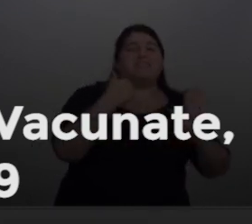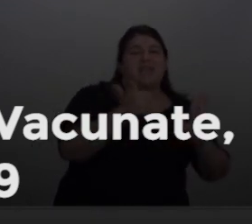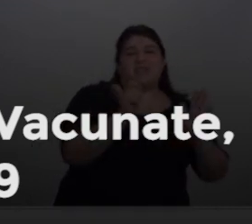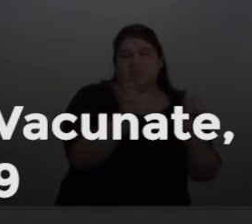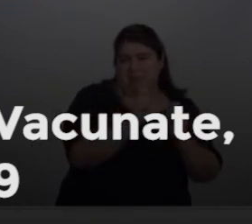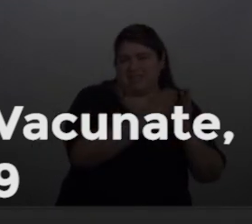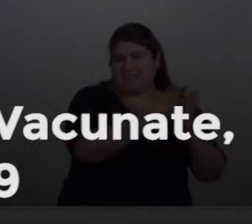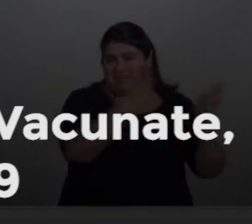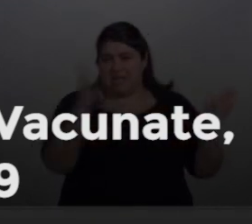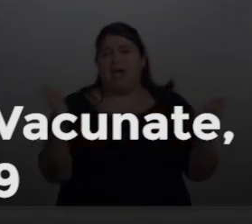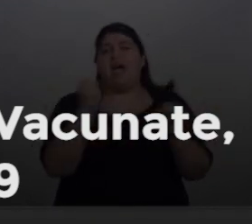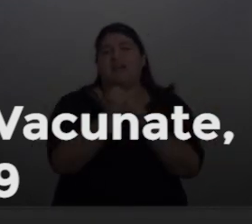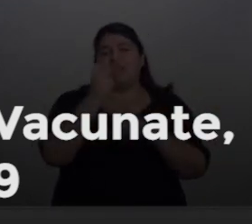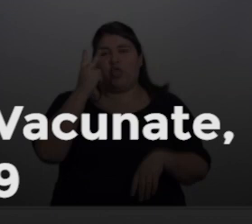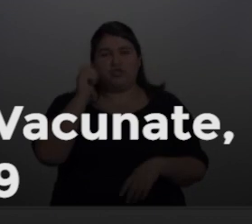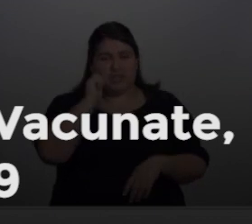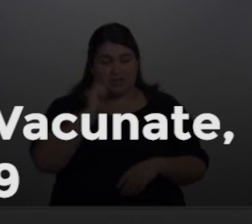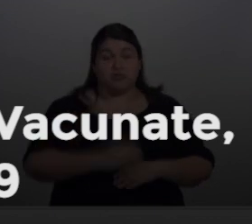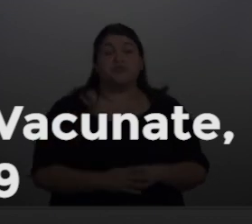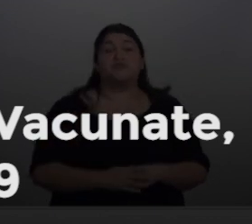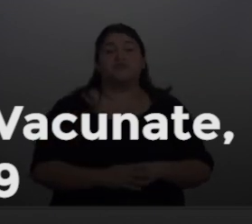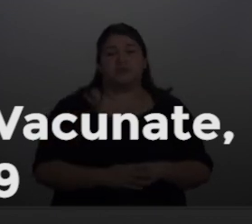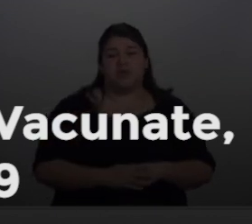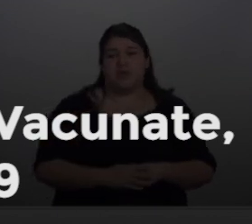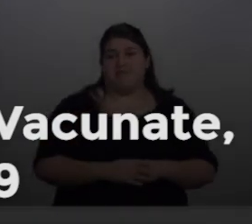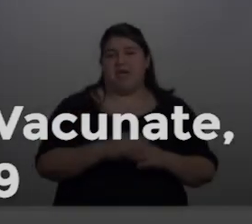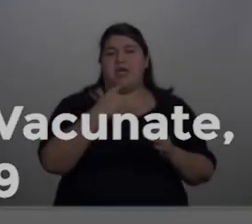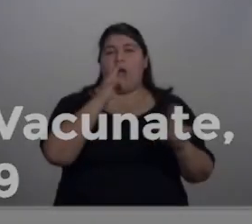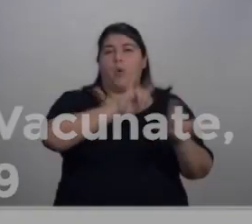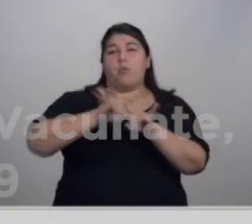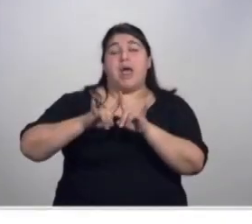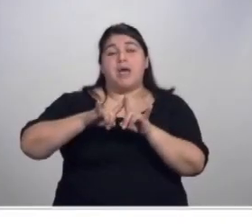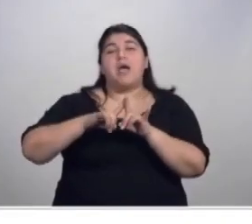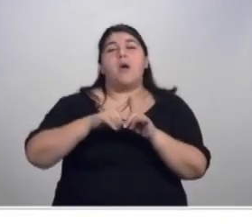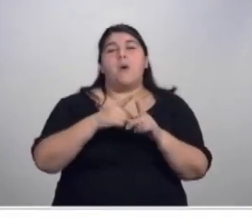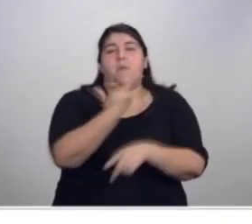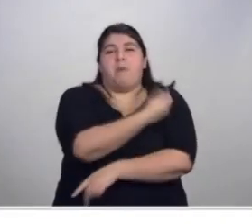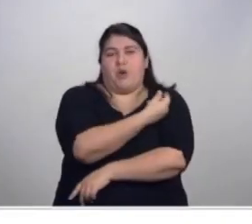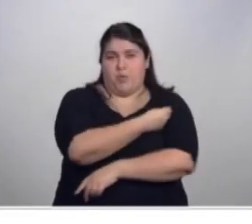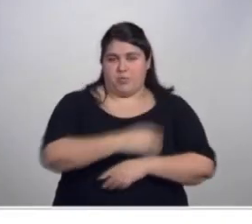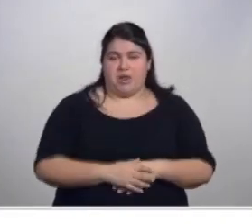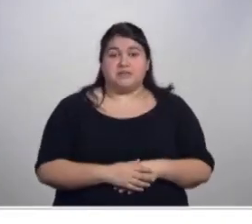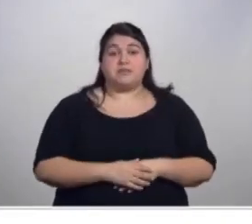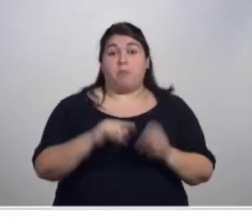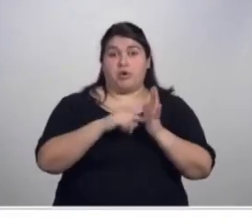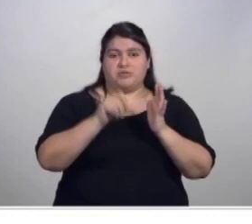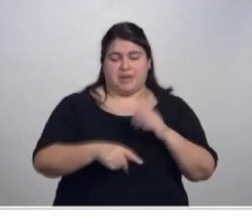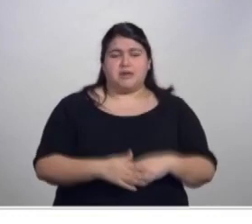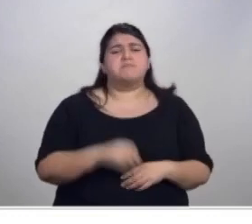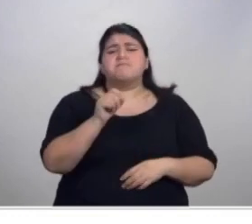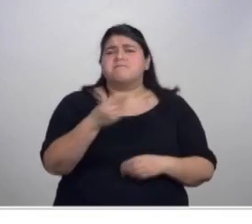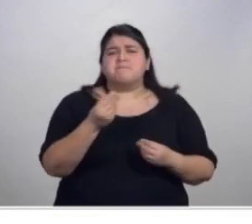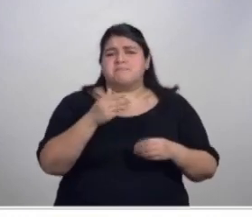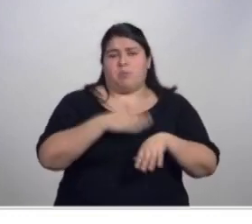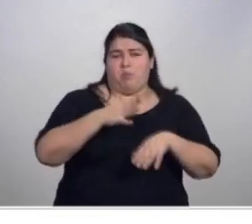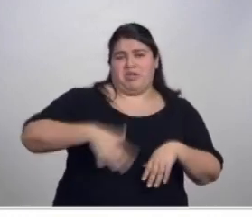2 años inclusive a través del Vacunate Buenos Aires. ¿Por qué los inscribimos de nuevo? Porque este es un segmento